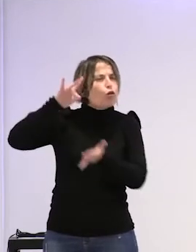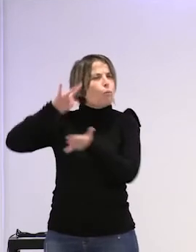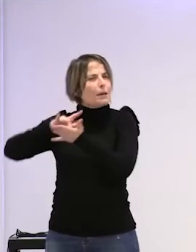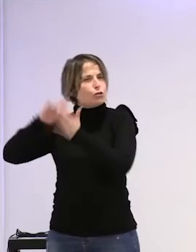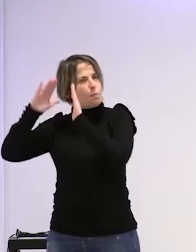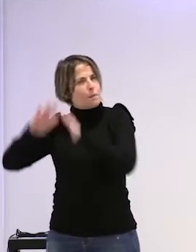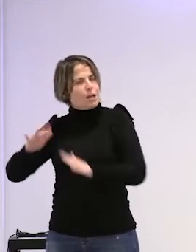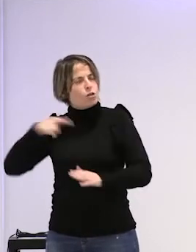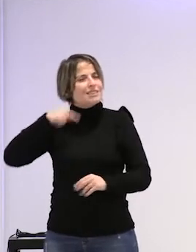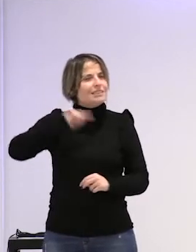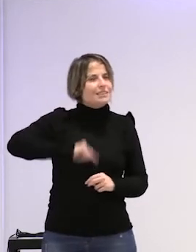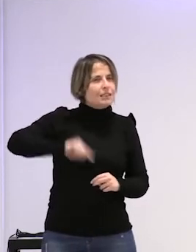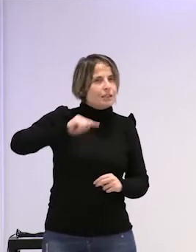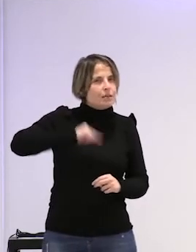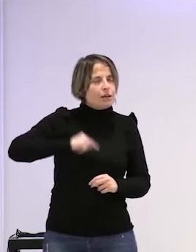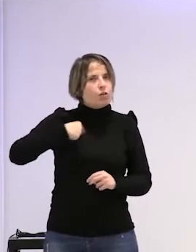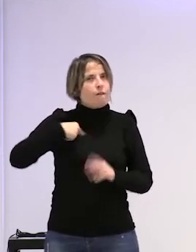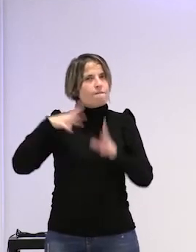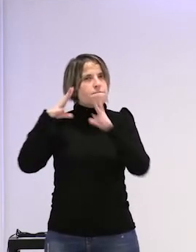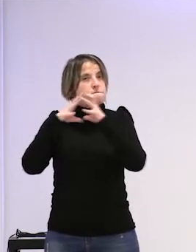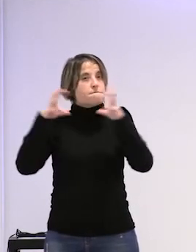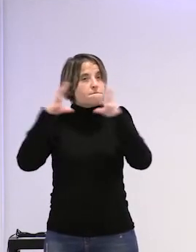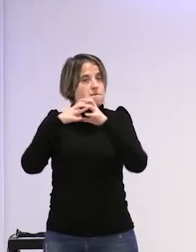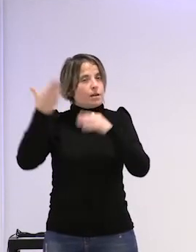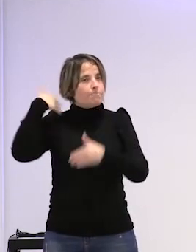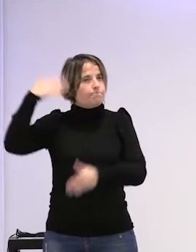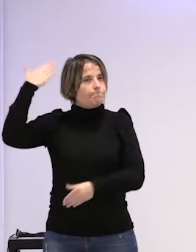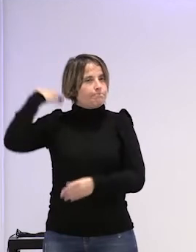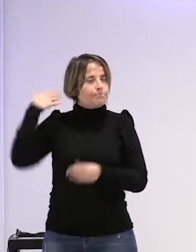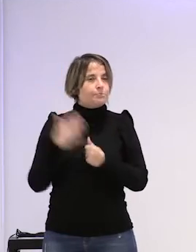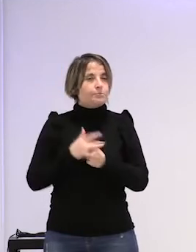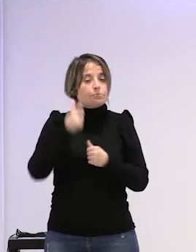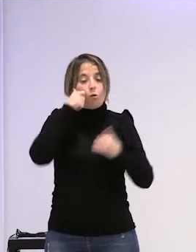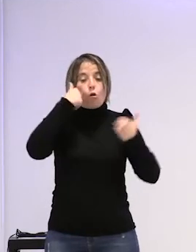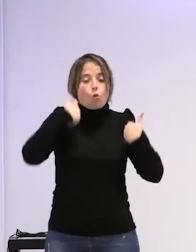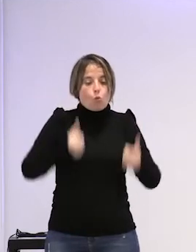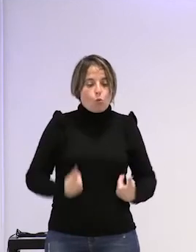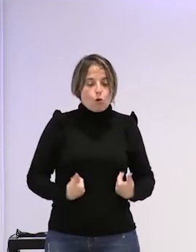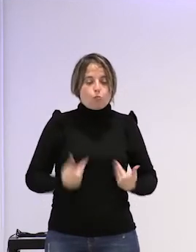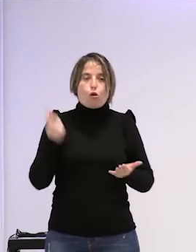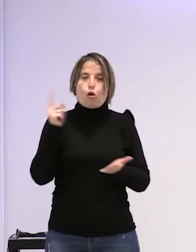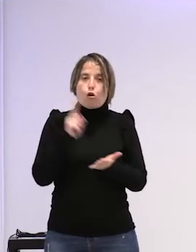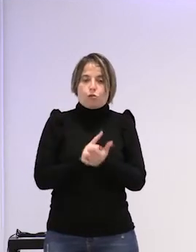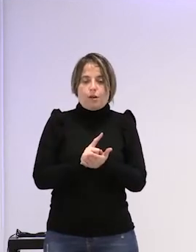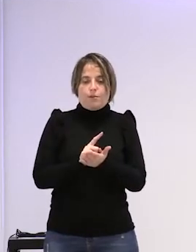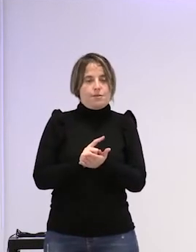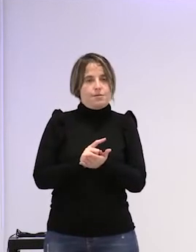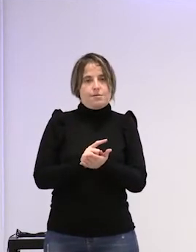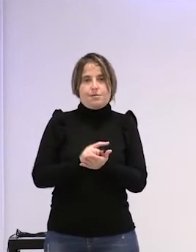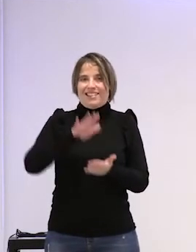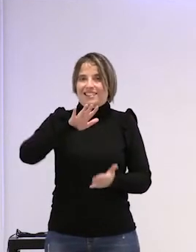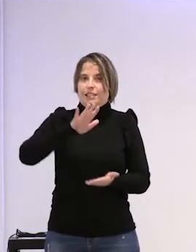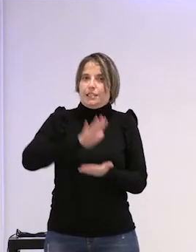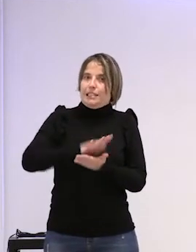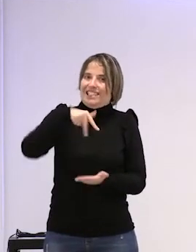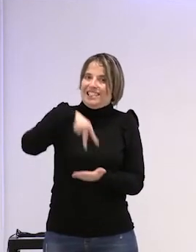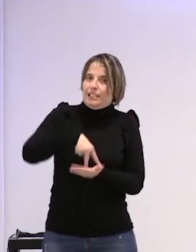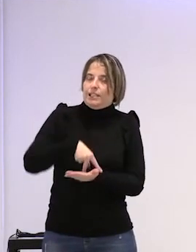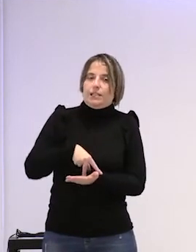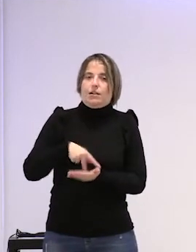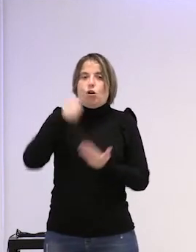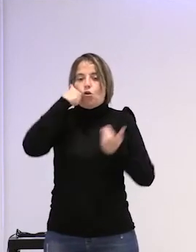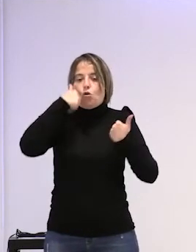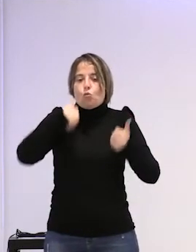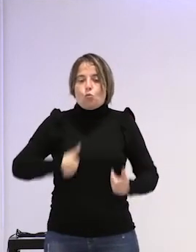que era el anhelo que yo tenía es decir el cuerpo vuelve a estar presente es decir a partir del